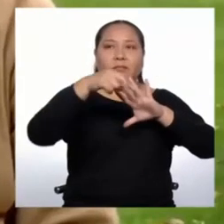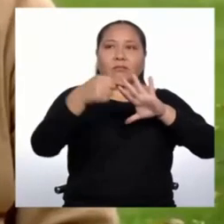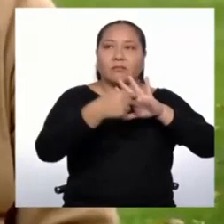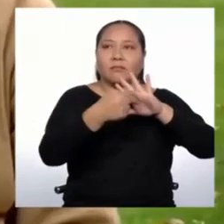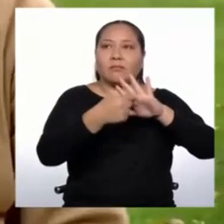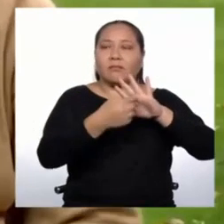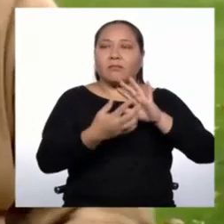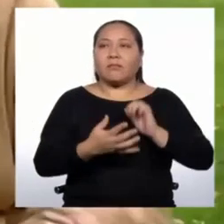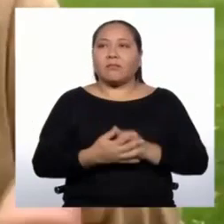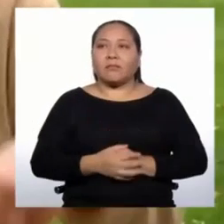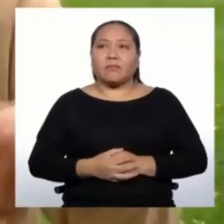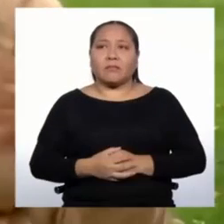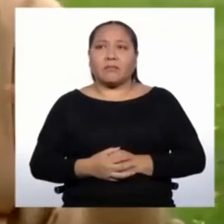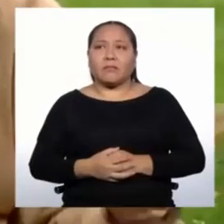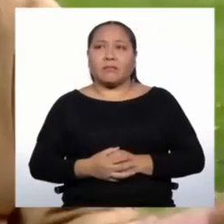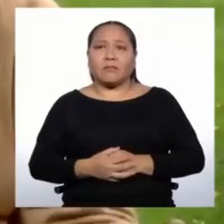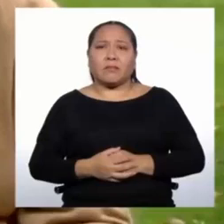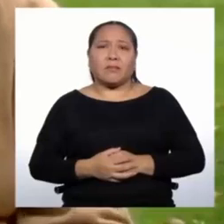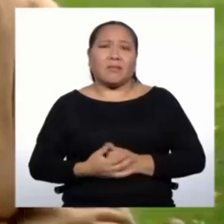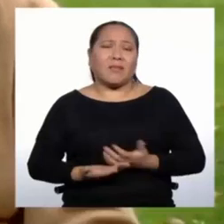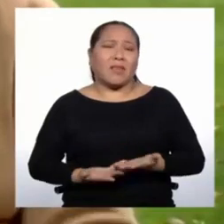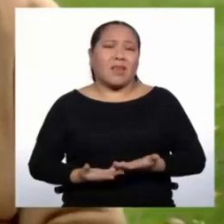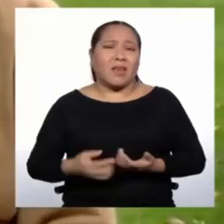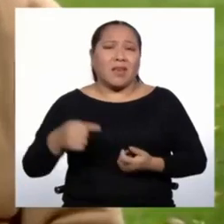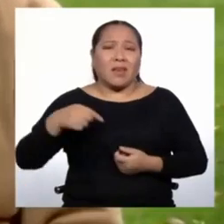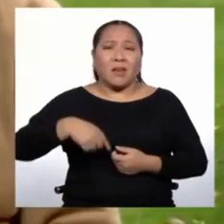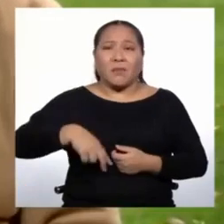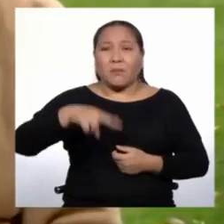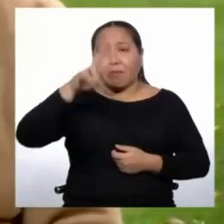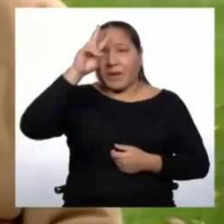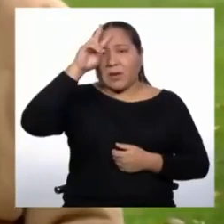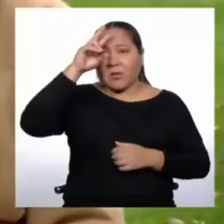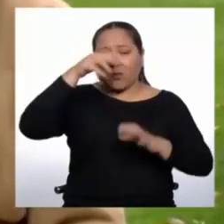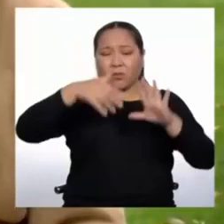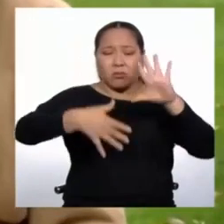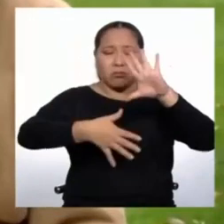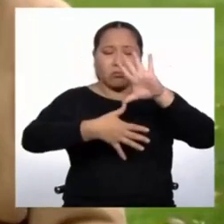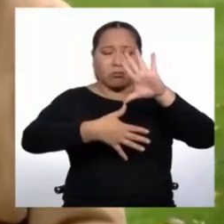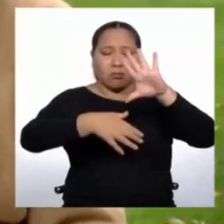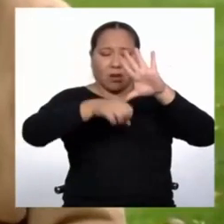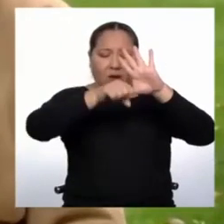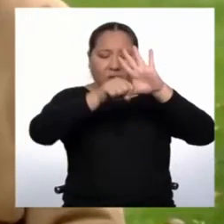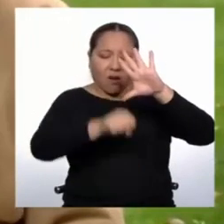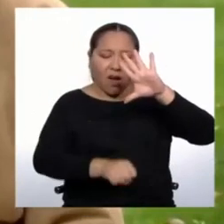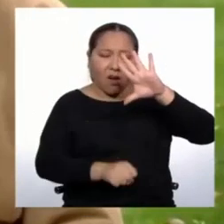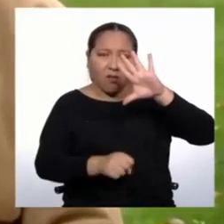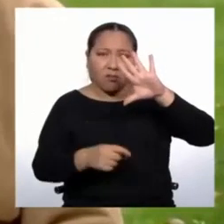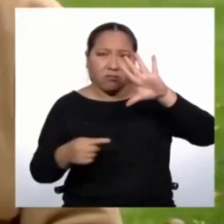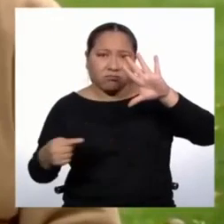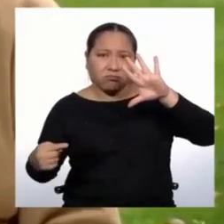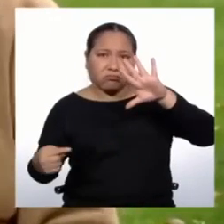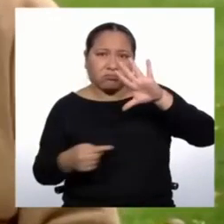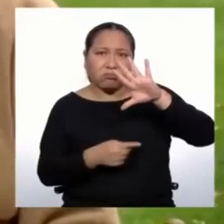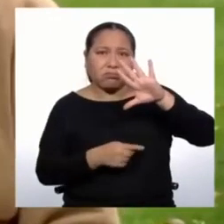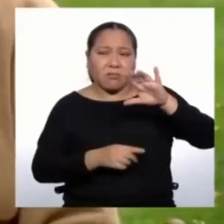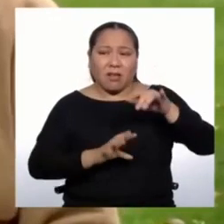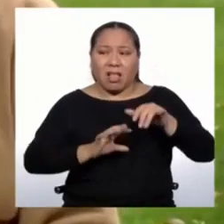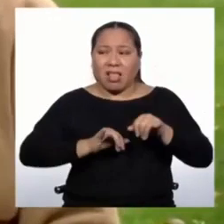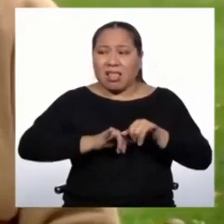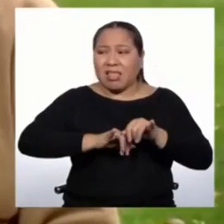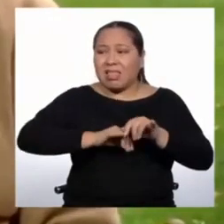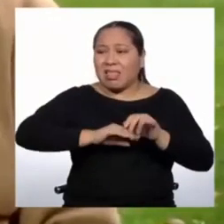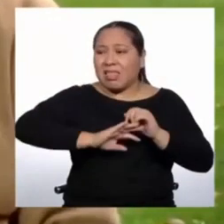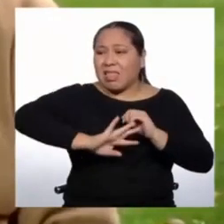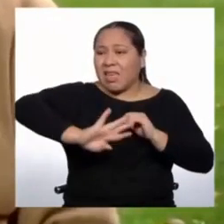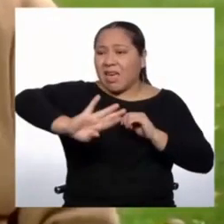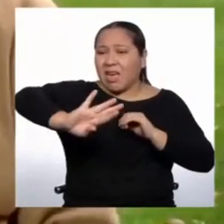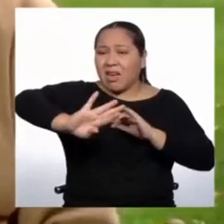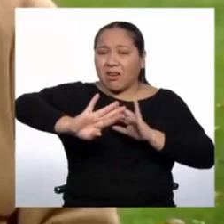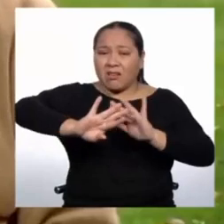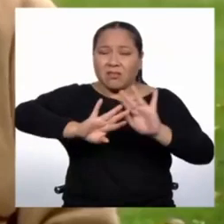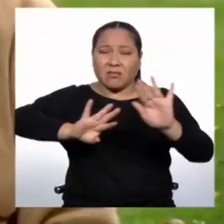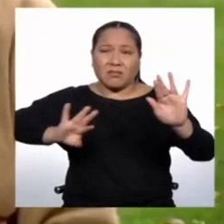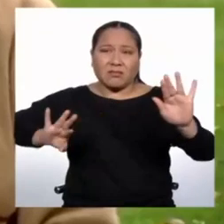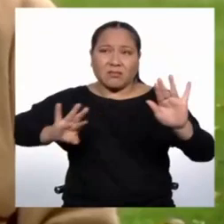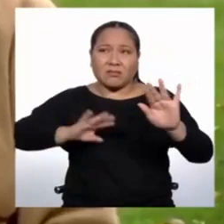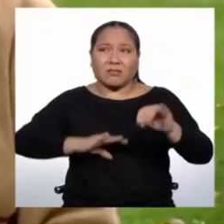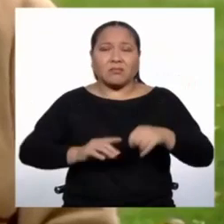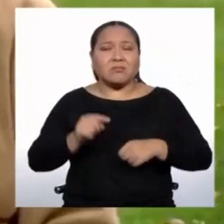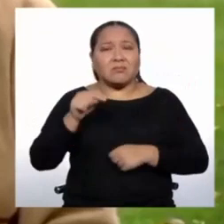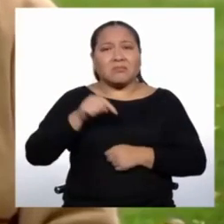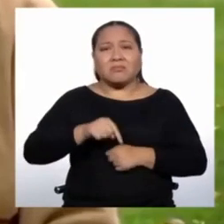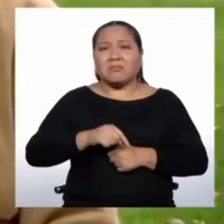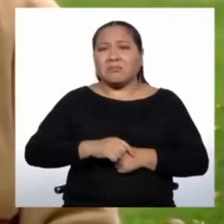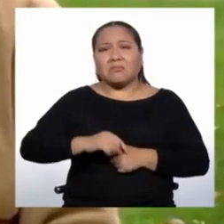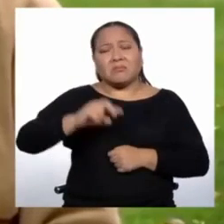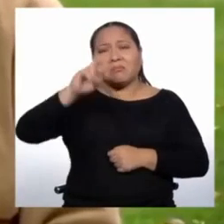Nosotros estamos en el lado del Pacífico, apartados entonces de estas grandes corrientes migratorias, por lo que hemos sido